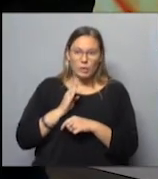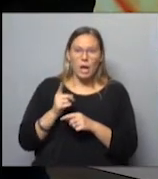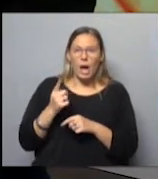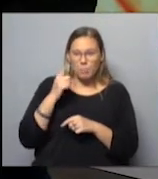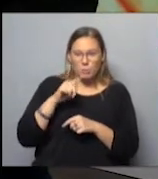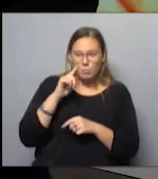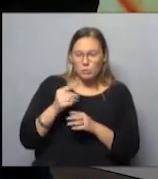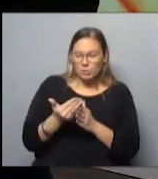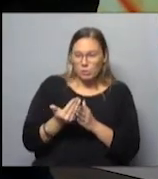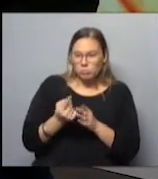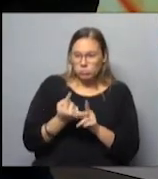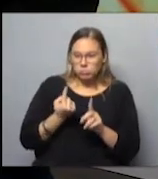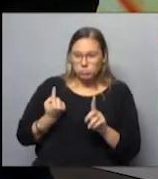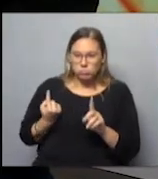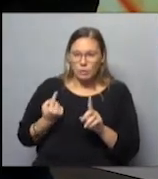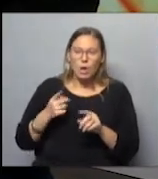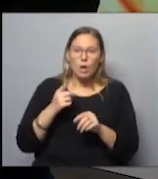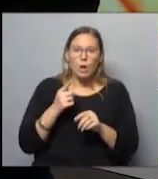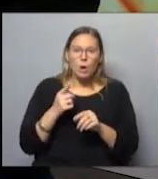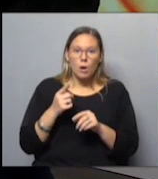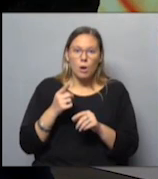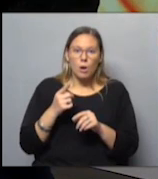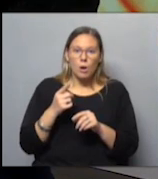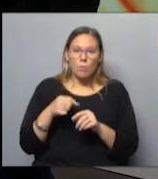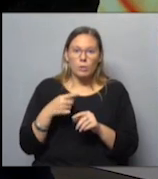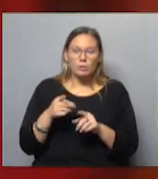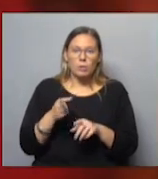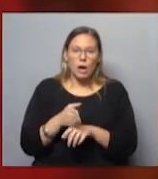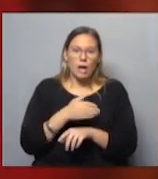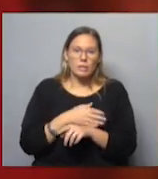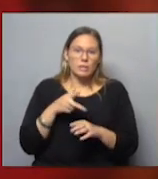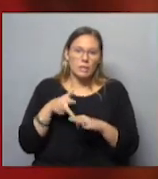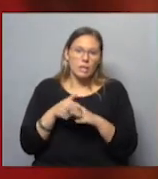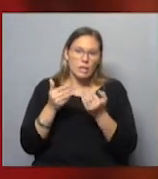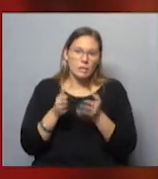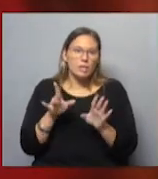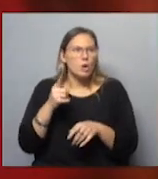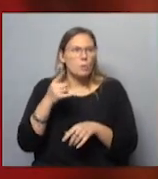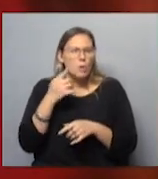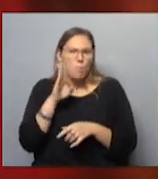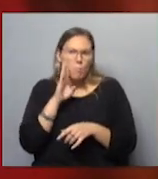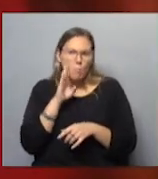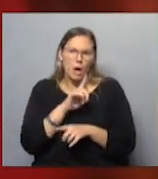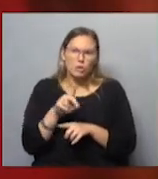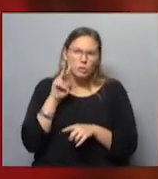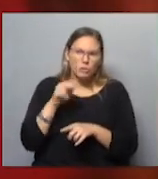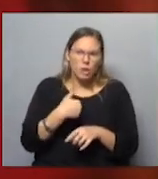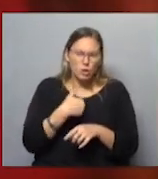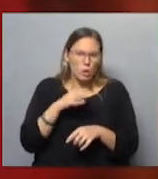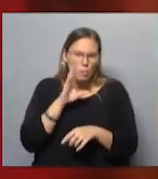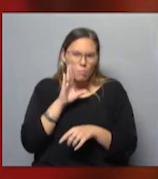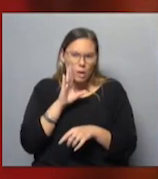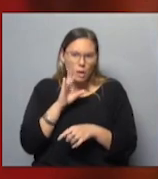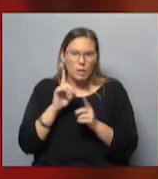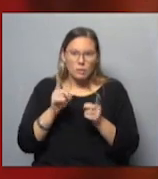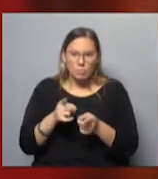propósito en este caso, ¿no? Cuando salieron del preestreno, muchos decían, pero la madre, ¿no? No aparece el rol de la madre, no sé qué,